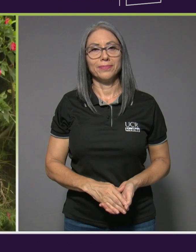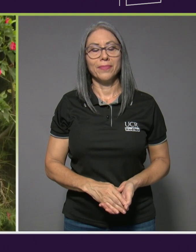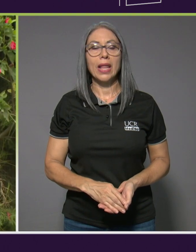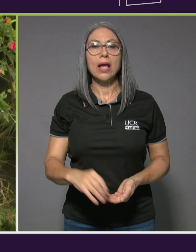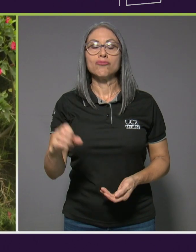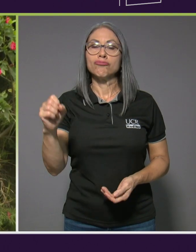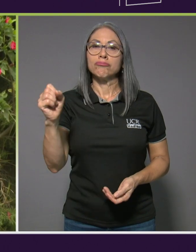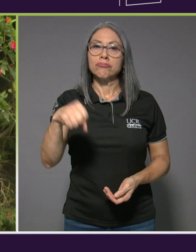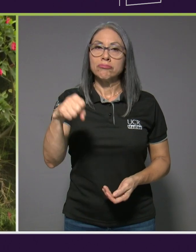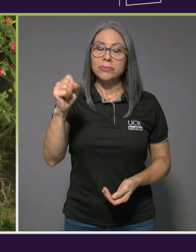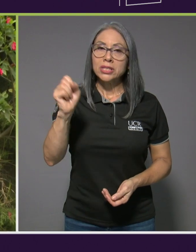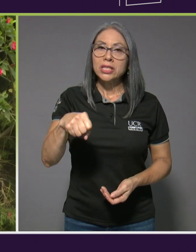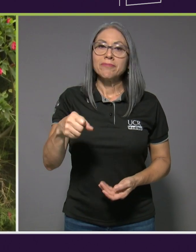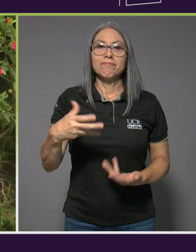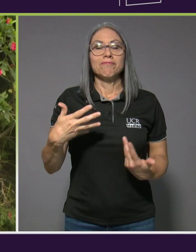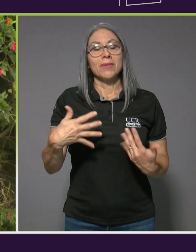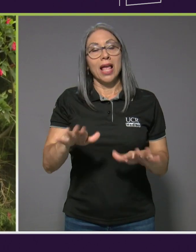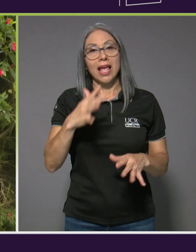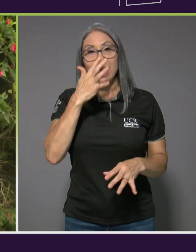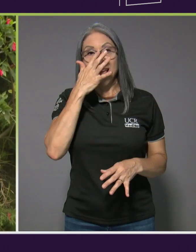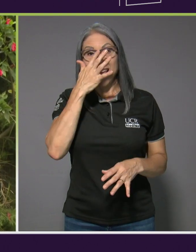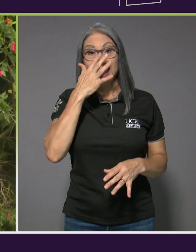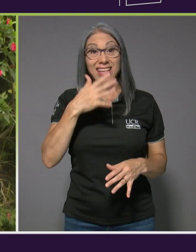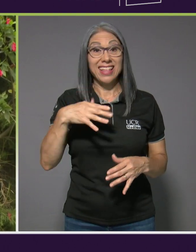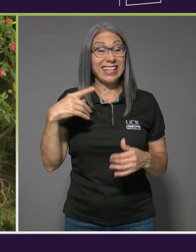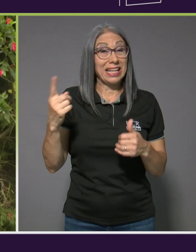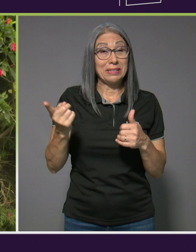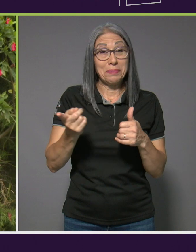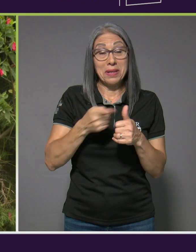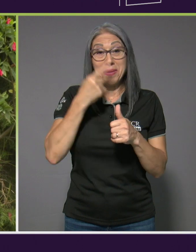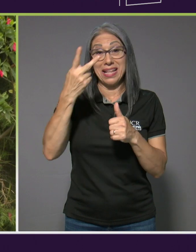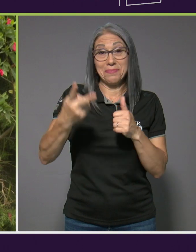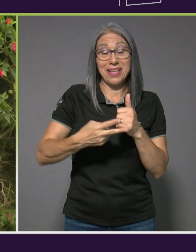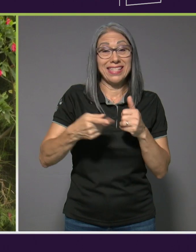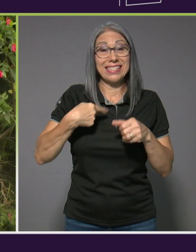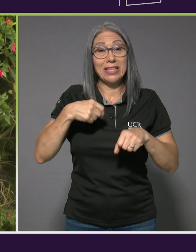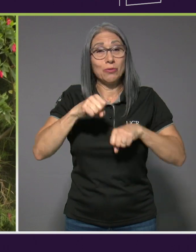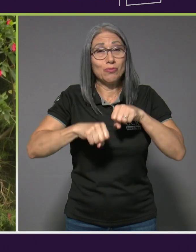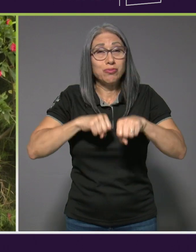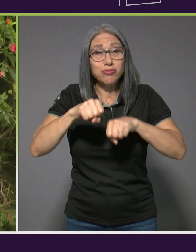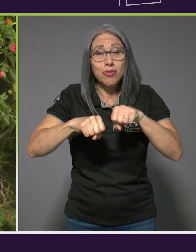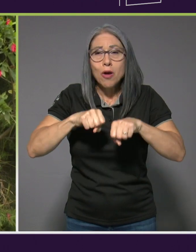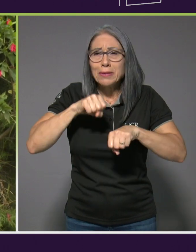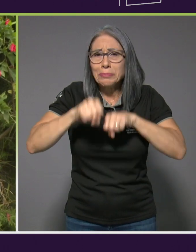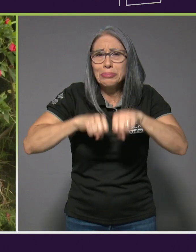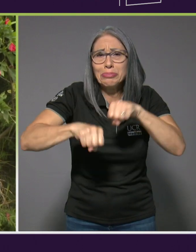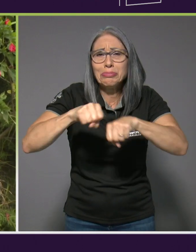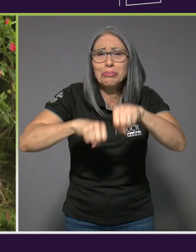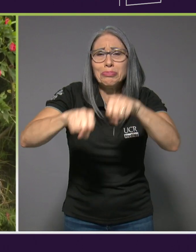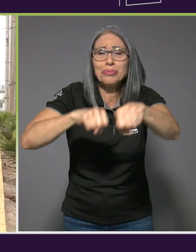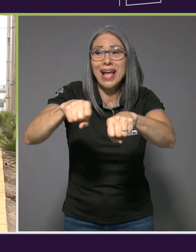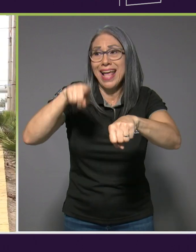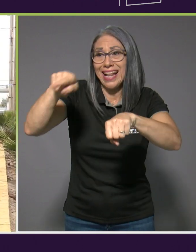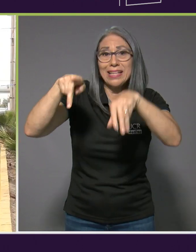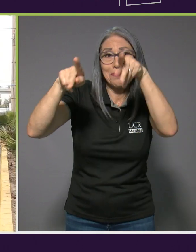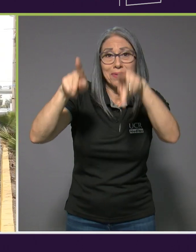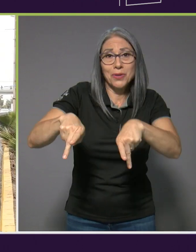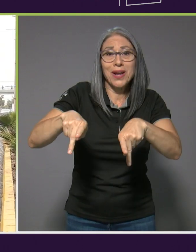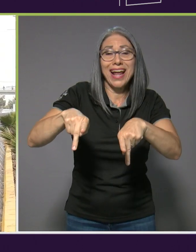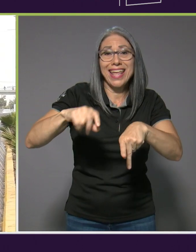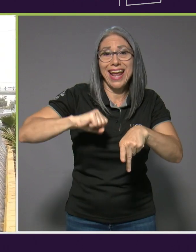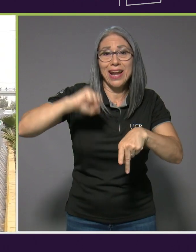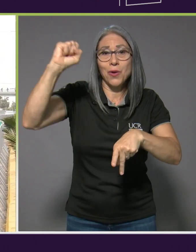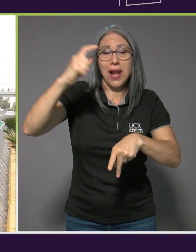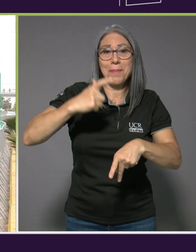Sí, fue una escapada de las primeras vueltas. El ciclista que ganó la medalla de oro me llegó